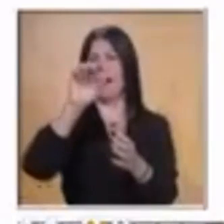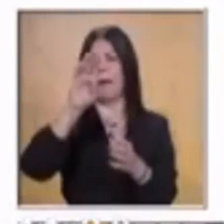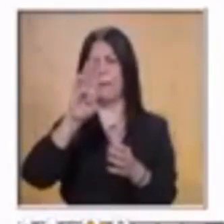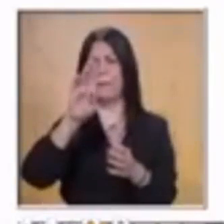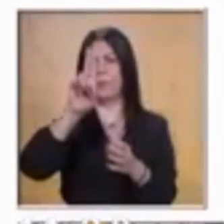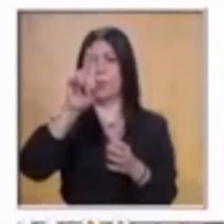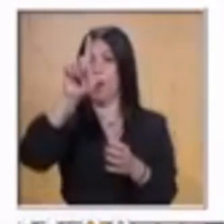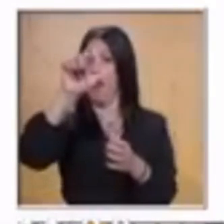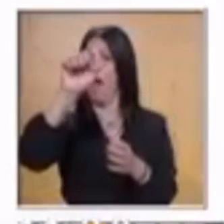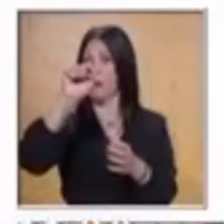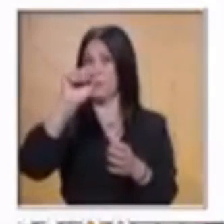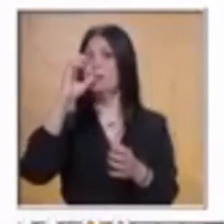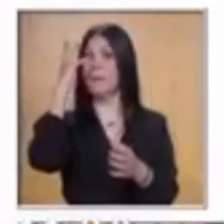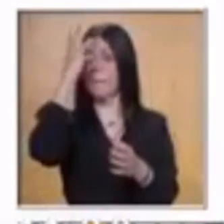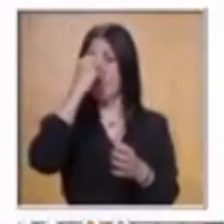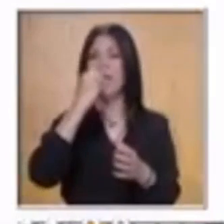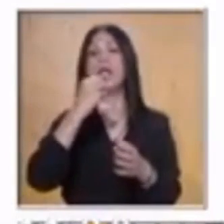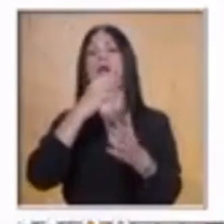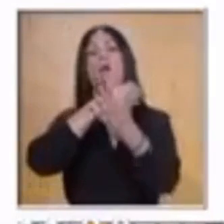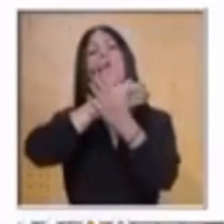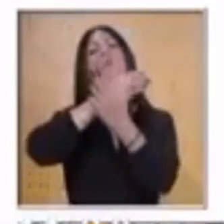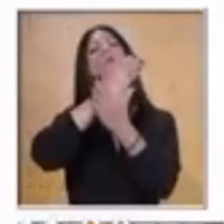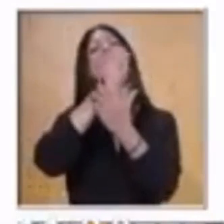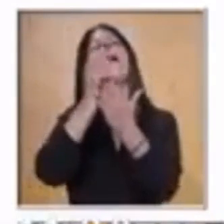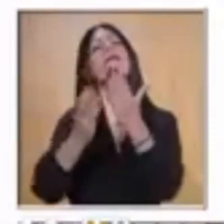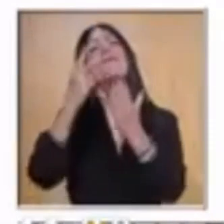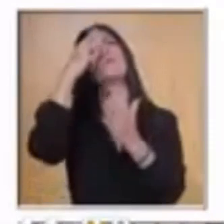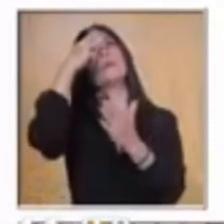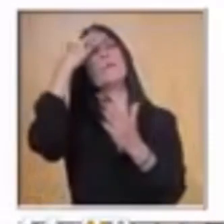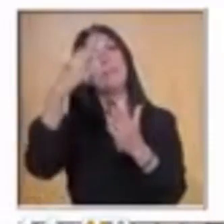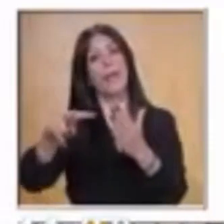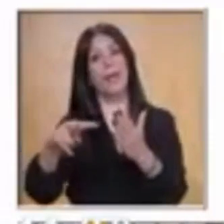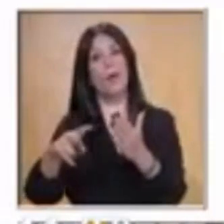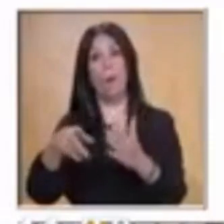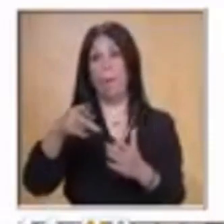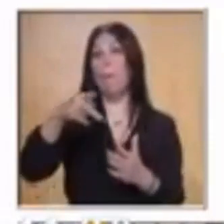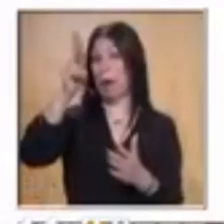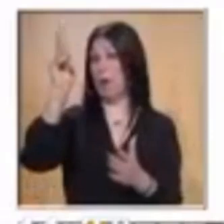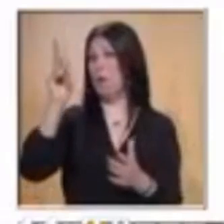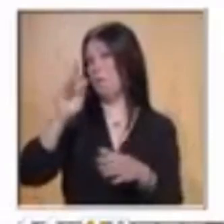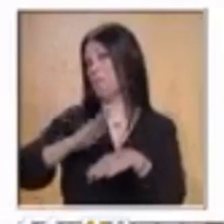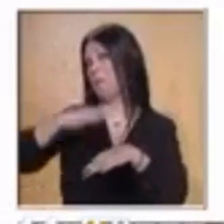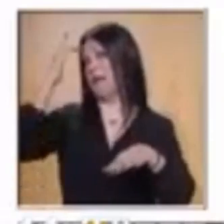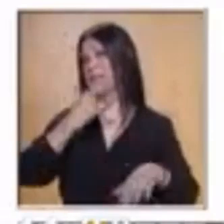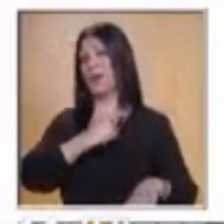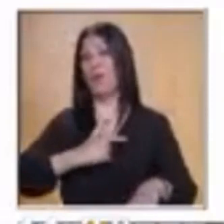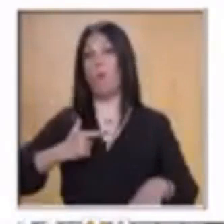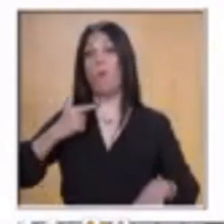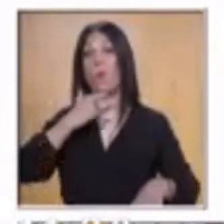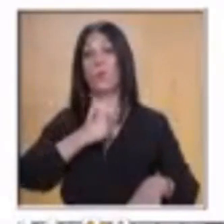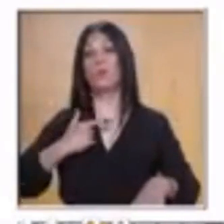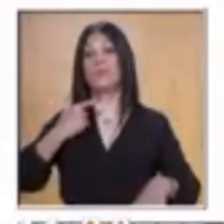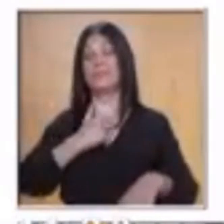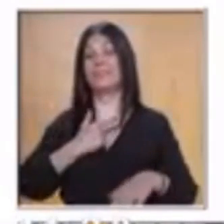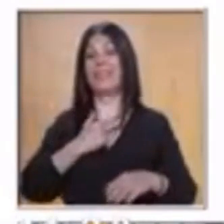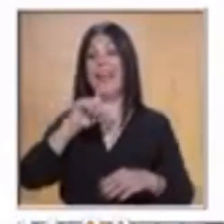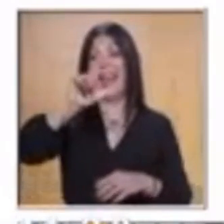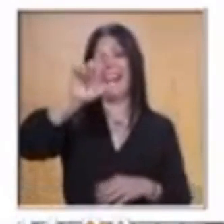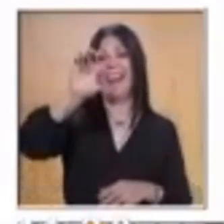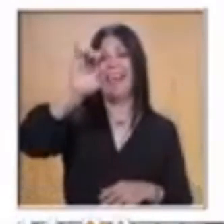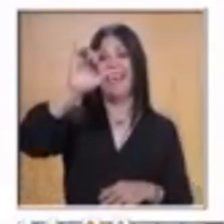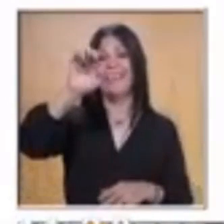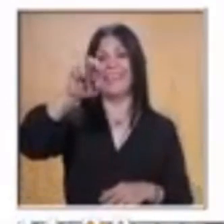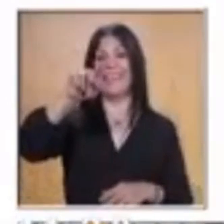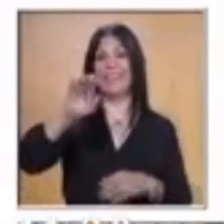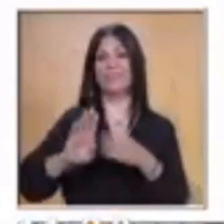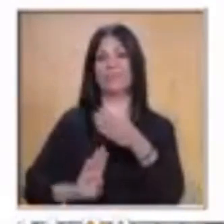tradicionales mexicanos. Pero a todos nos gustan las leyendas y sobre todo que sean de misterio, ¿verdad? Que nos estén